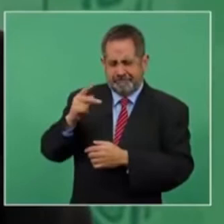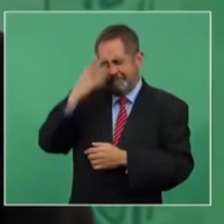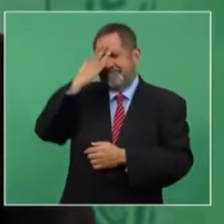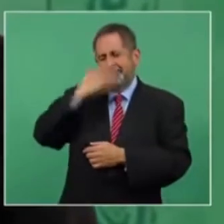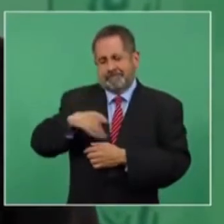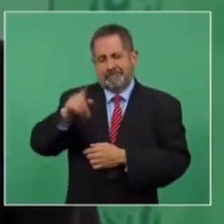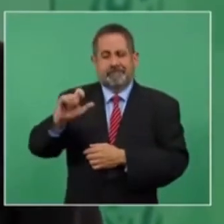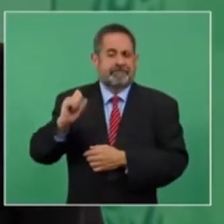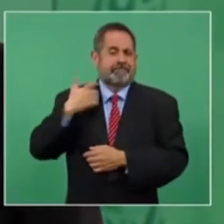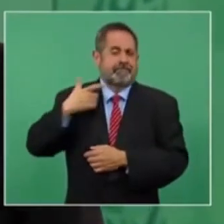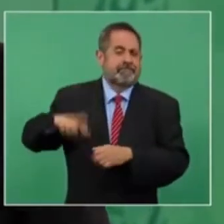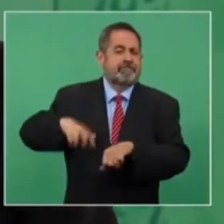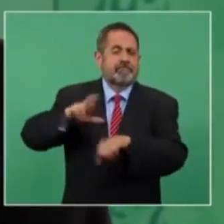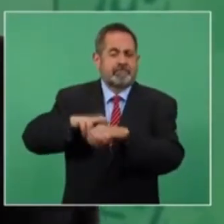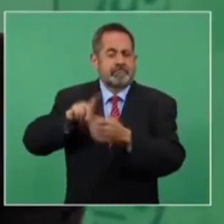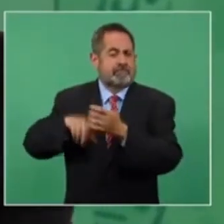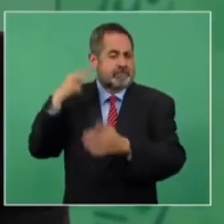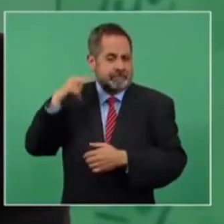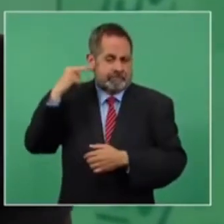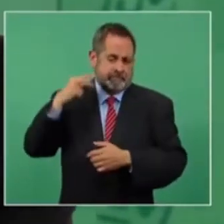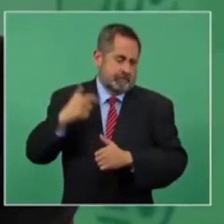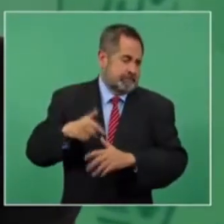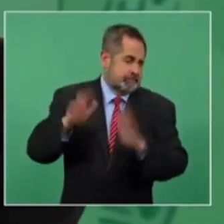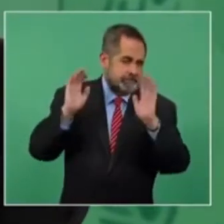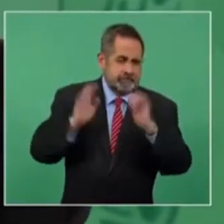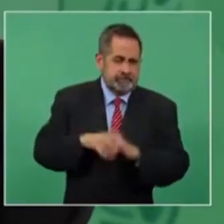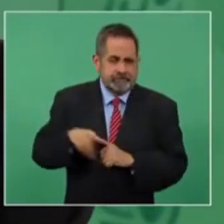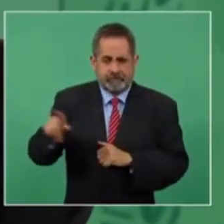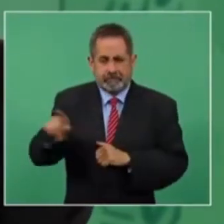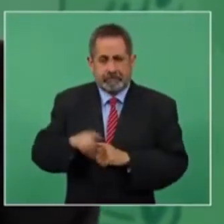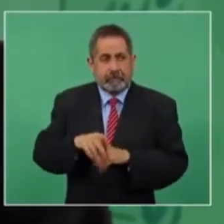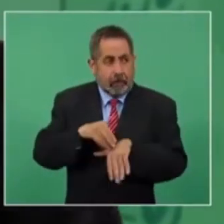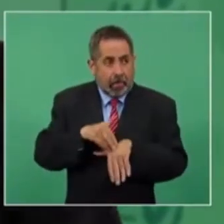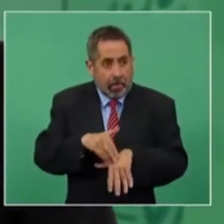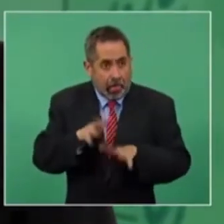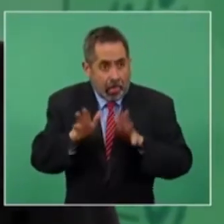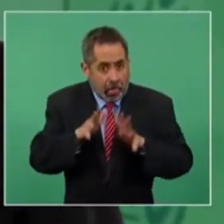que no se dejan chorear,